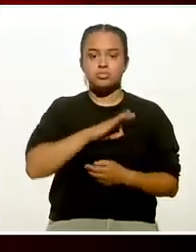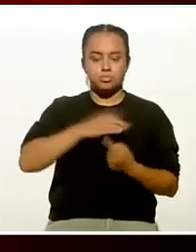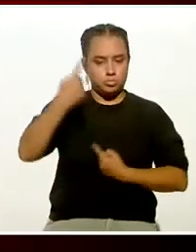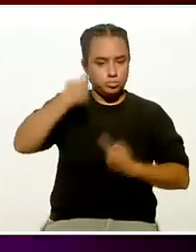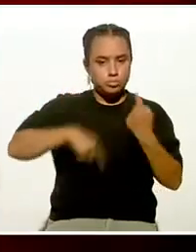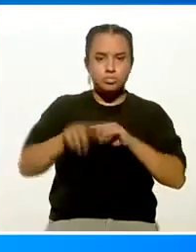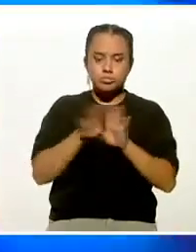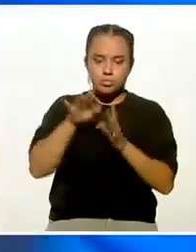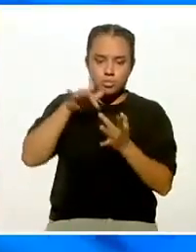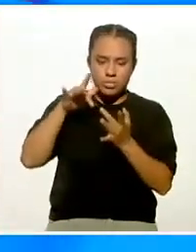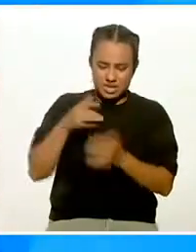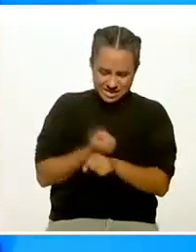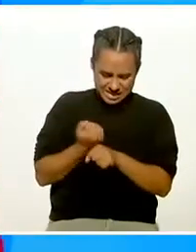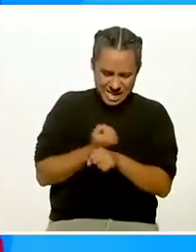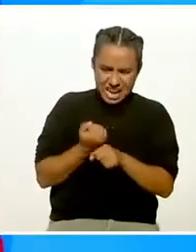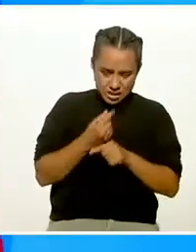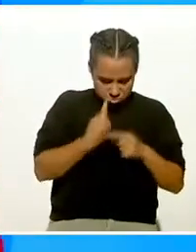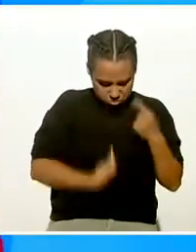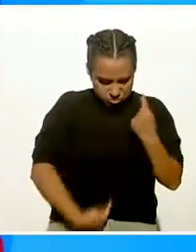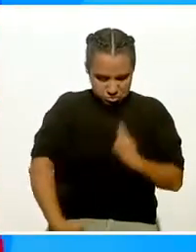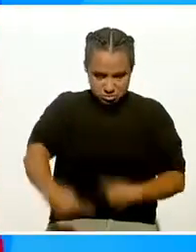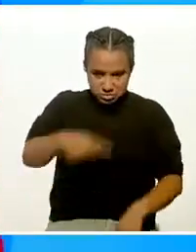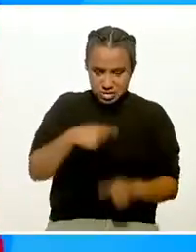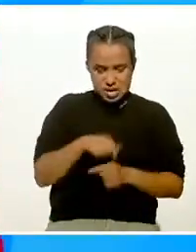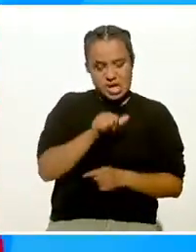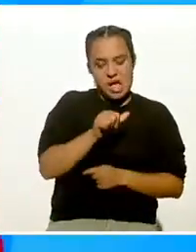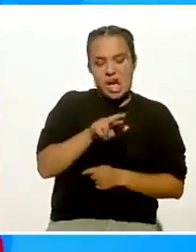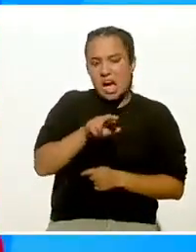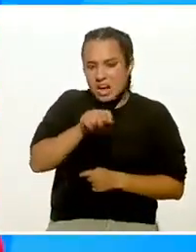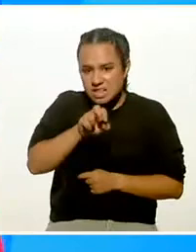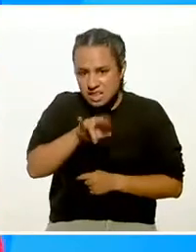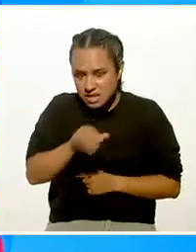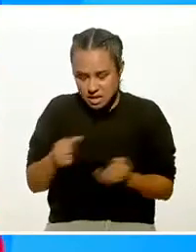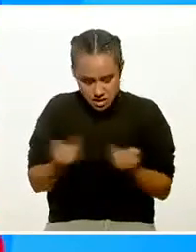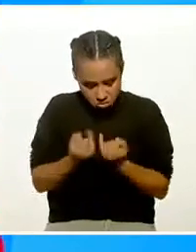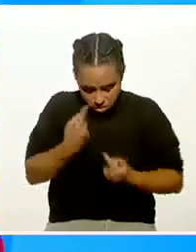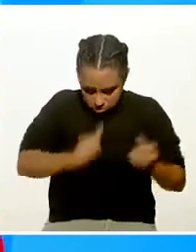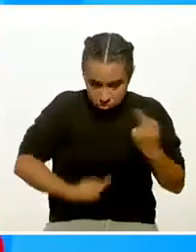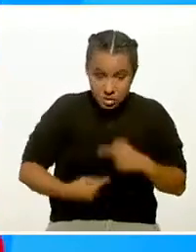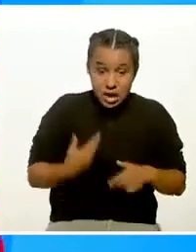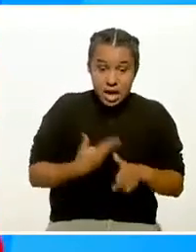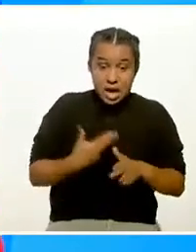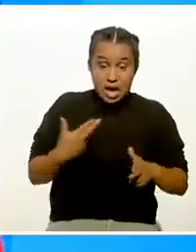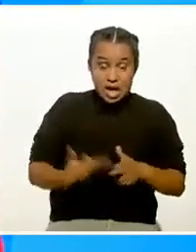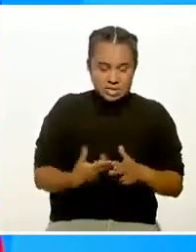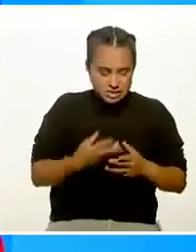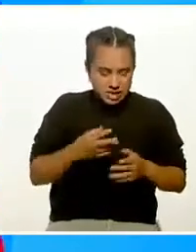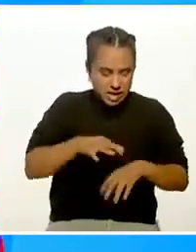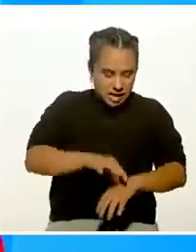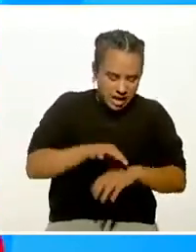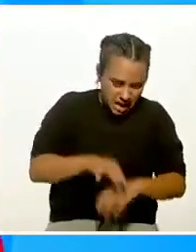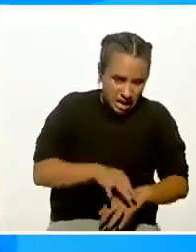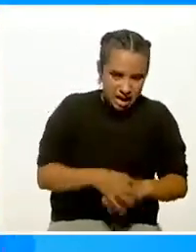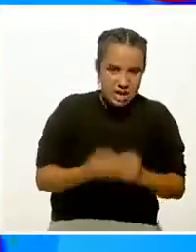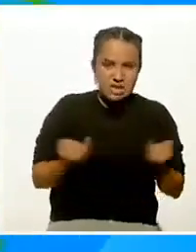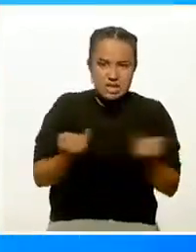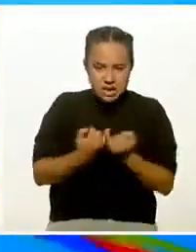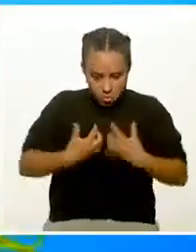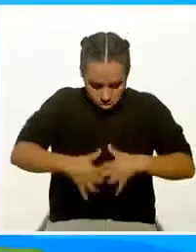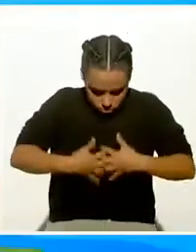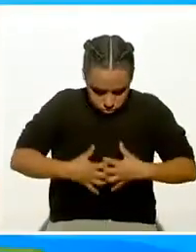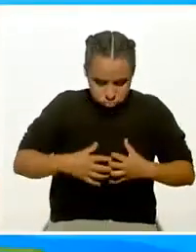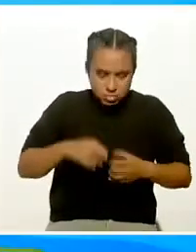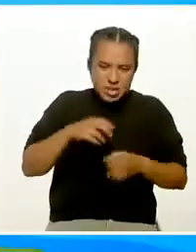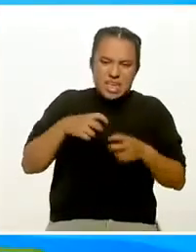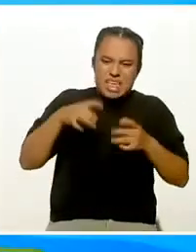red de vasos sanguíneos, las arterias, hasta llegar a los tejidos, incluyendo los órganos, músculos y